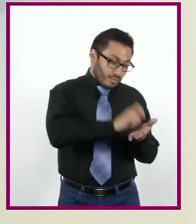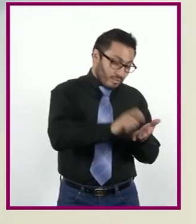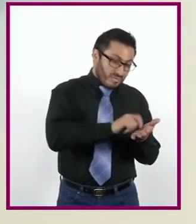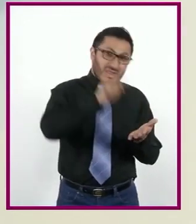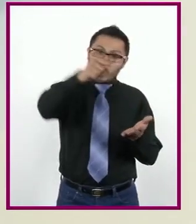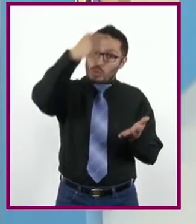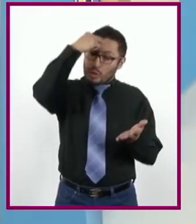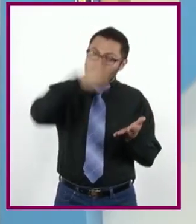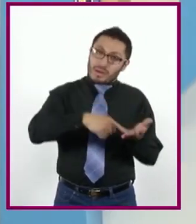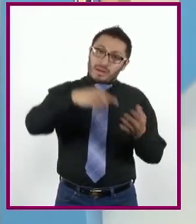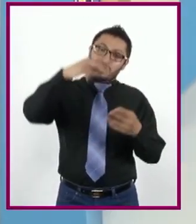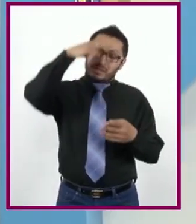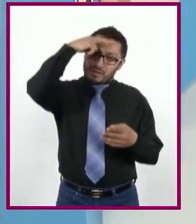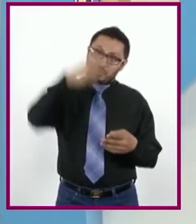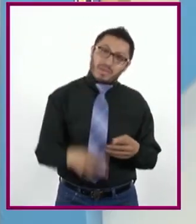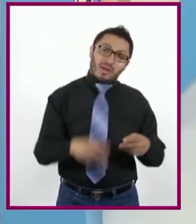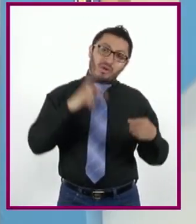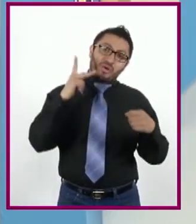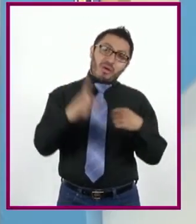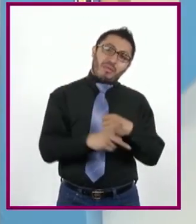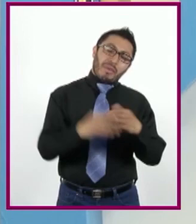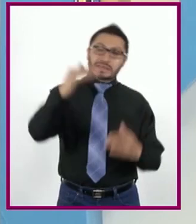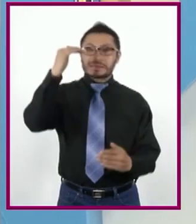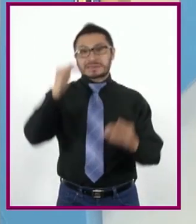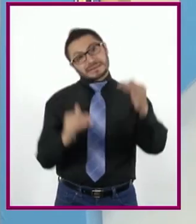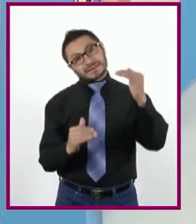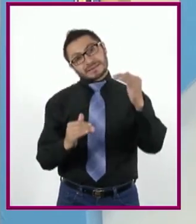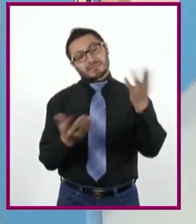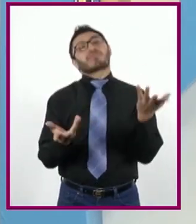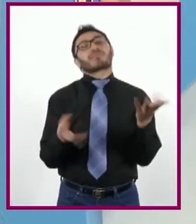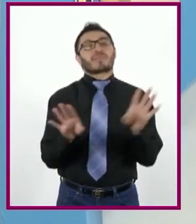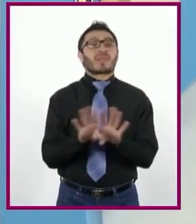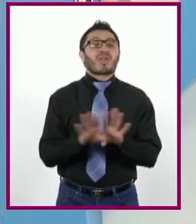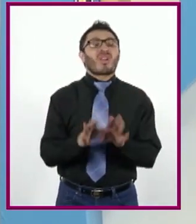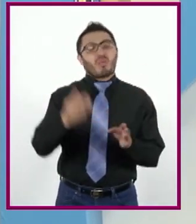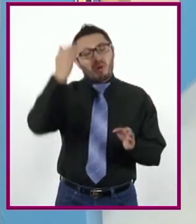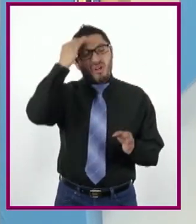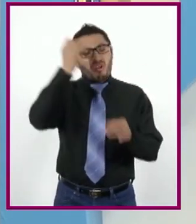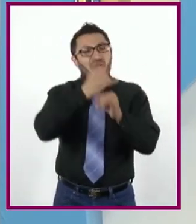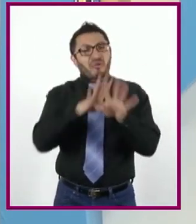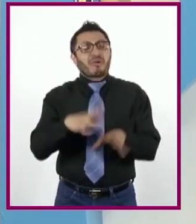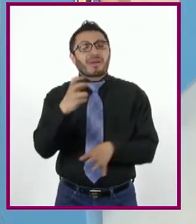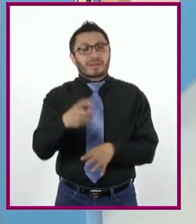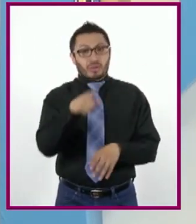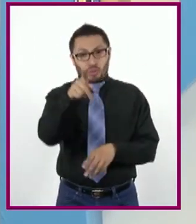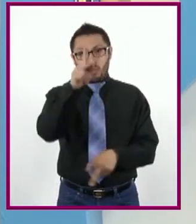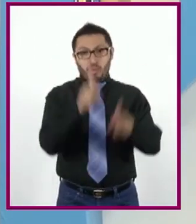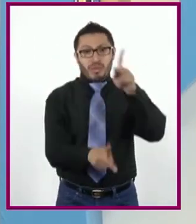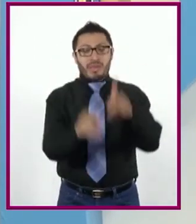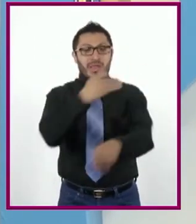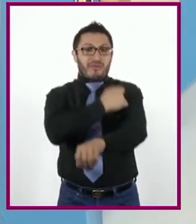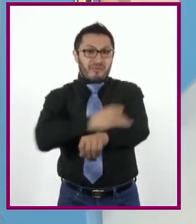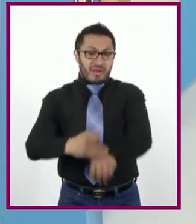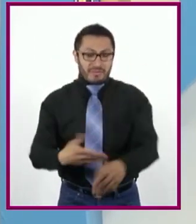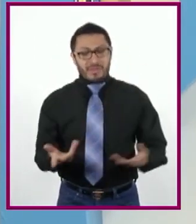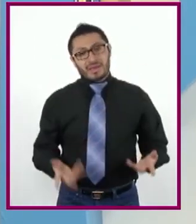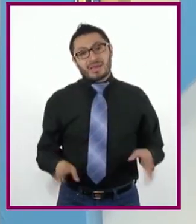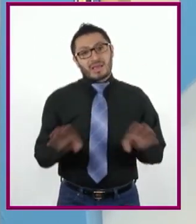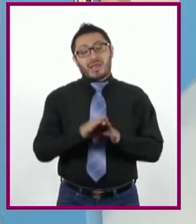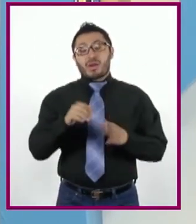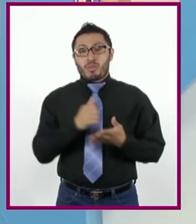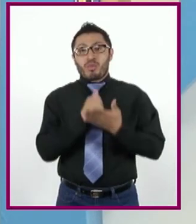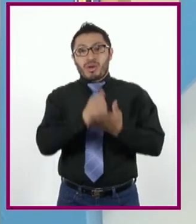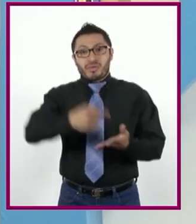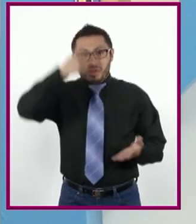país desigual, discutan con su familia cómo conocer esta información puede ayudarlos en la